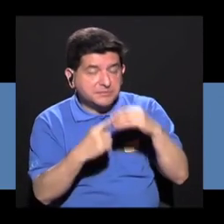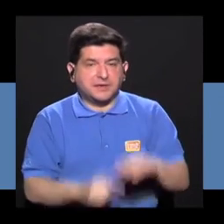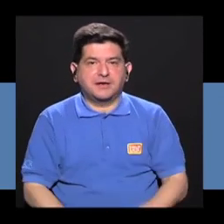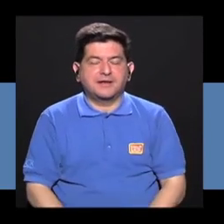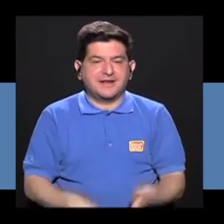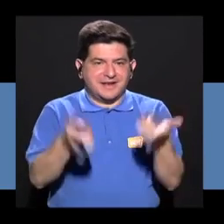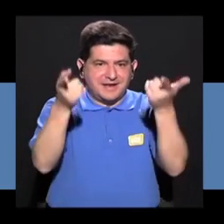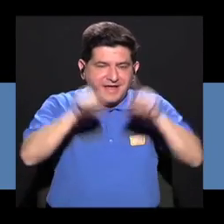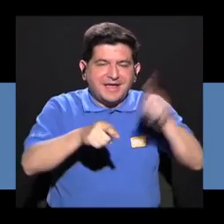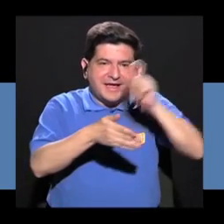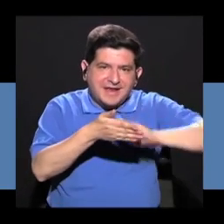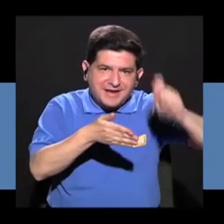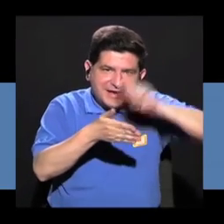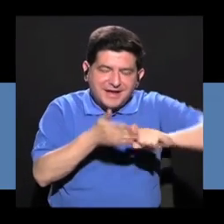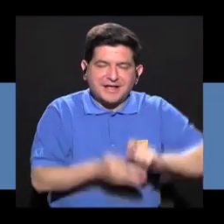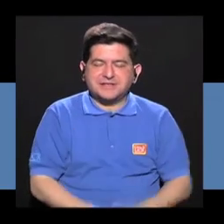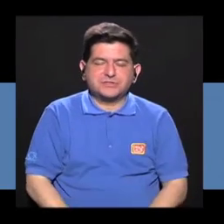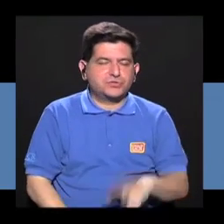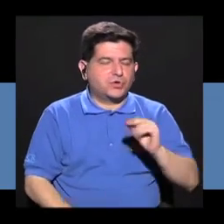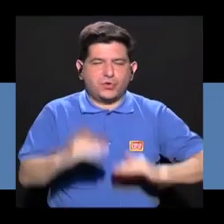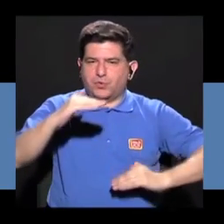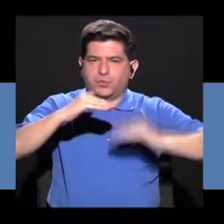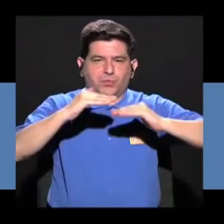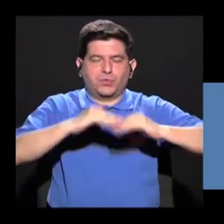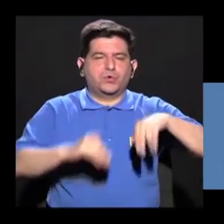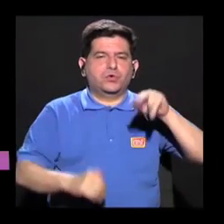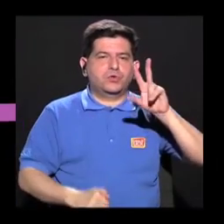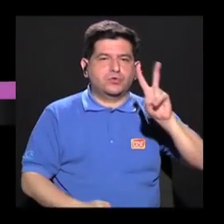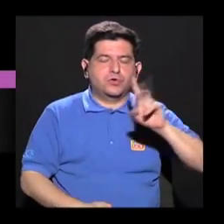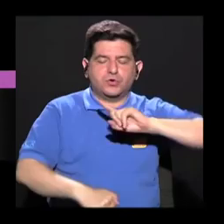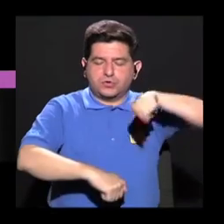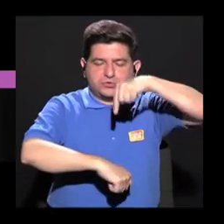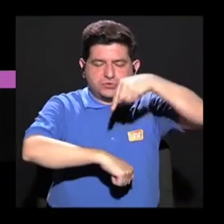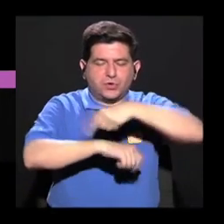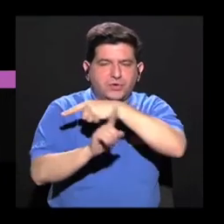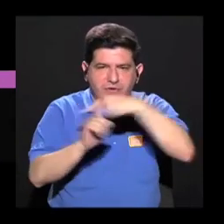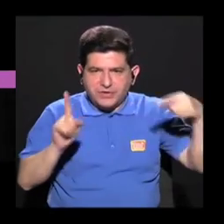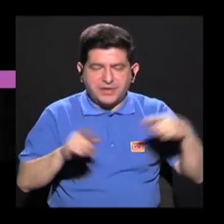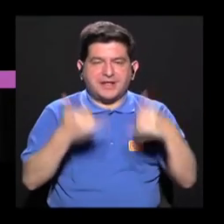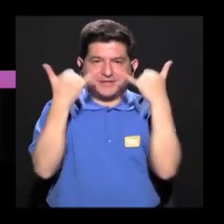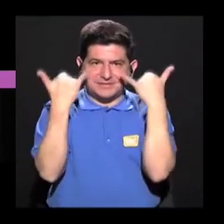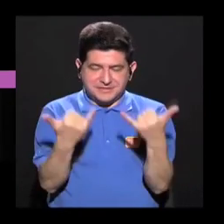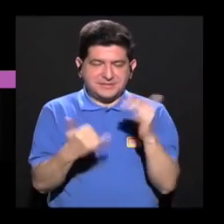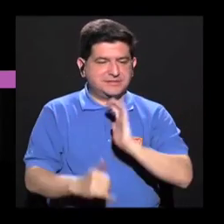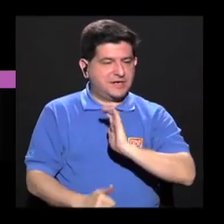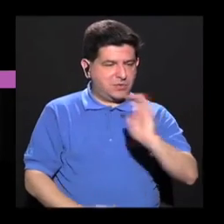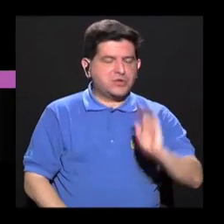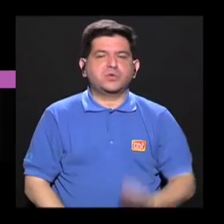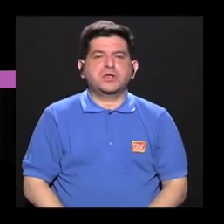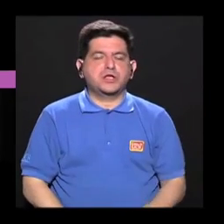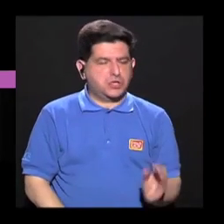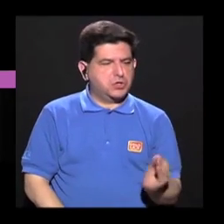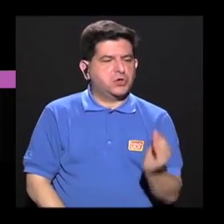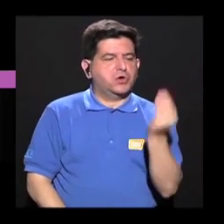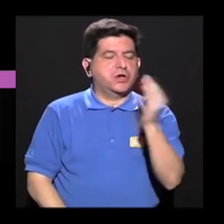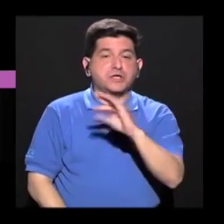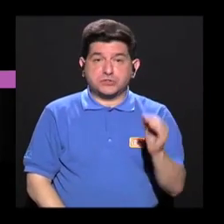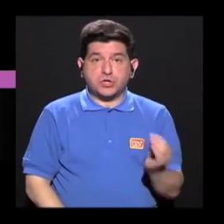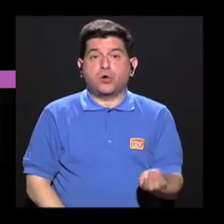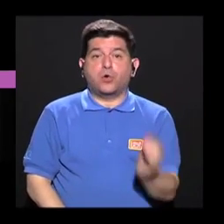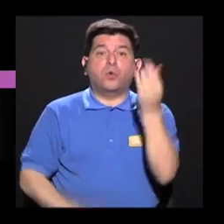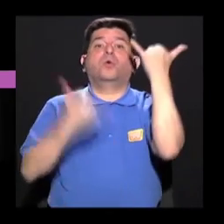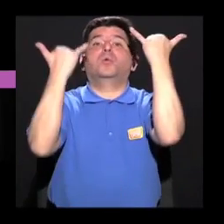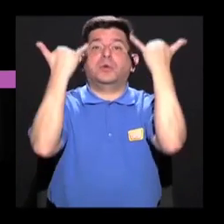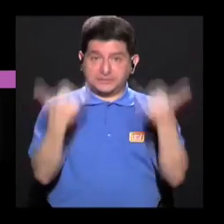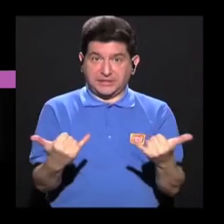recomendaciones principales es que en el caso de primaria no exceda más de dos horas y media. Ya, conforme el niño